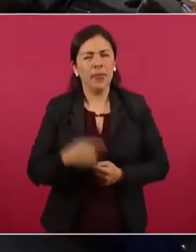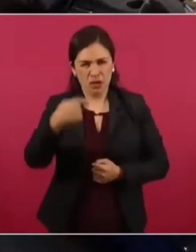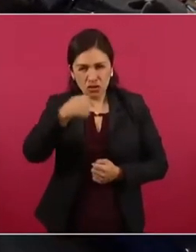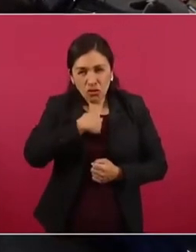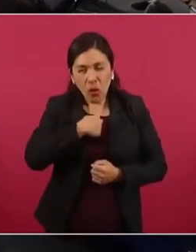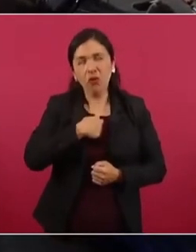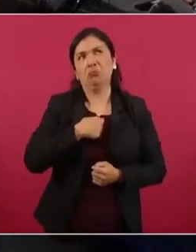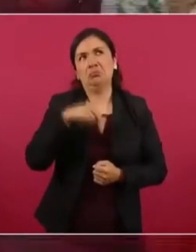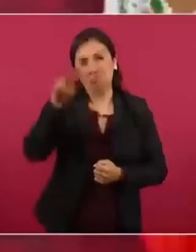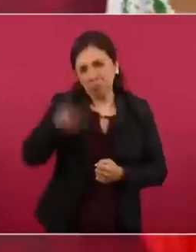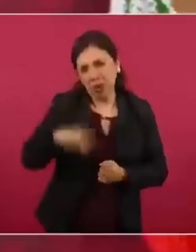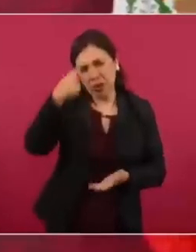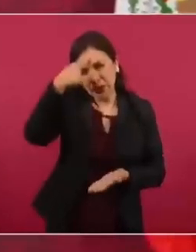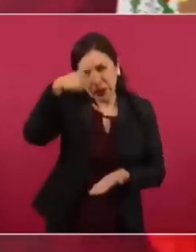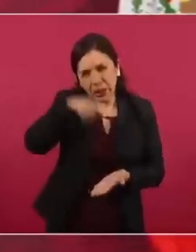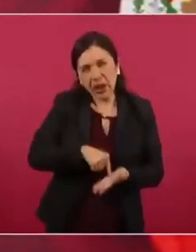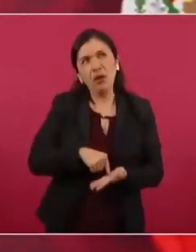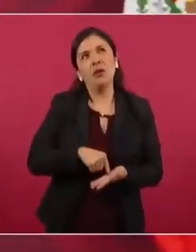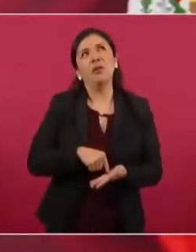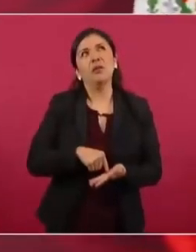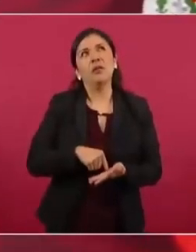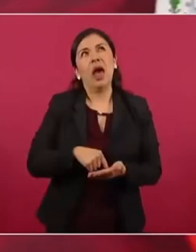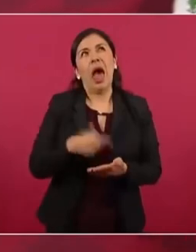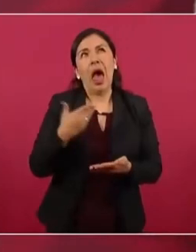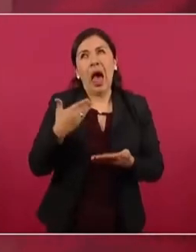que es hasta ahora,